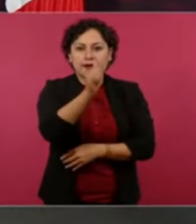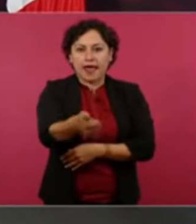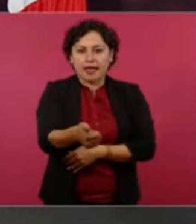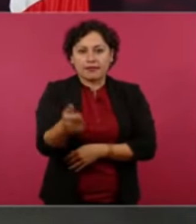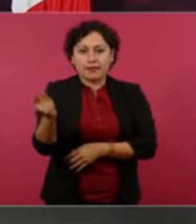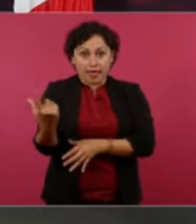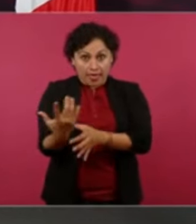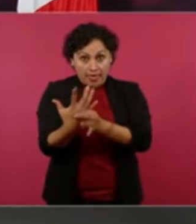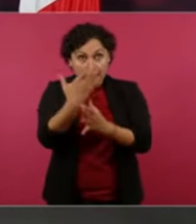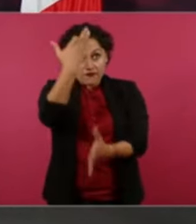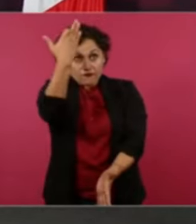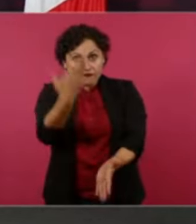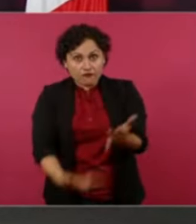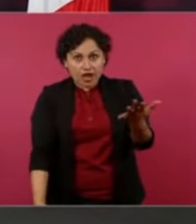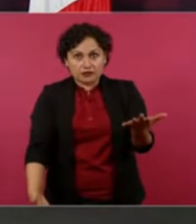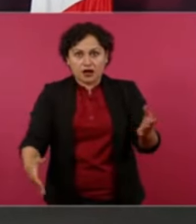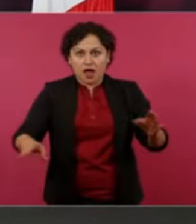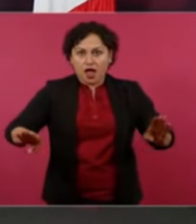cristianos.